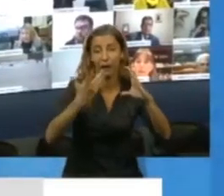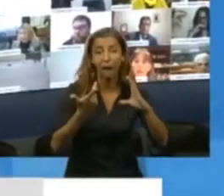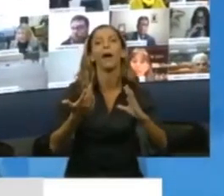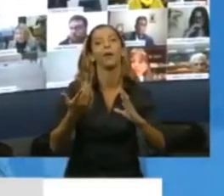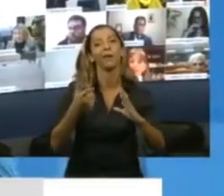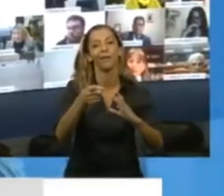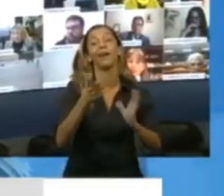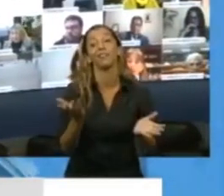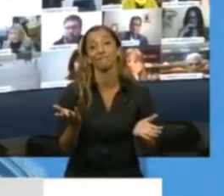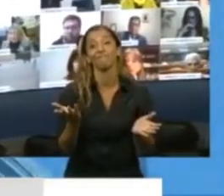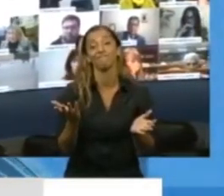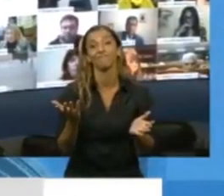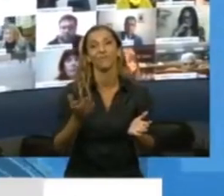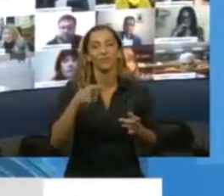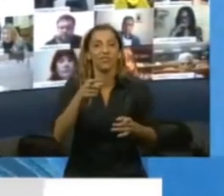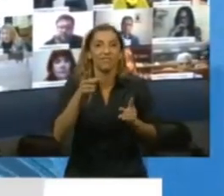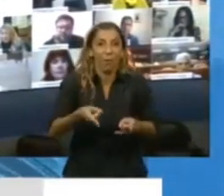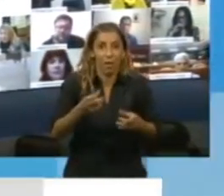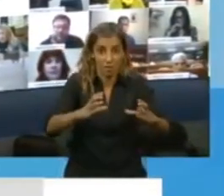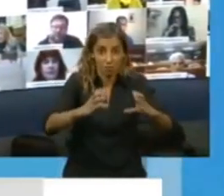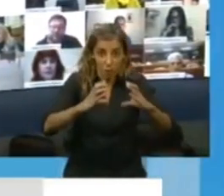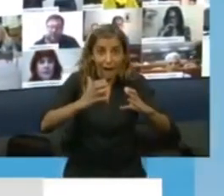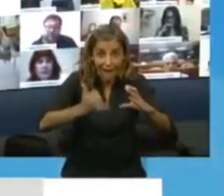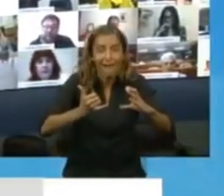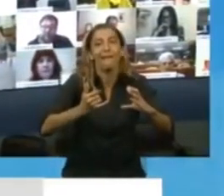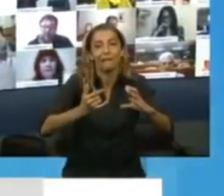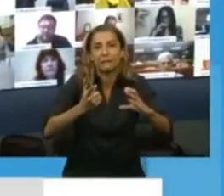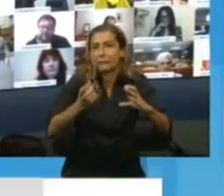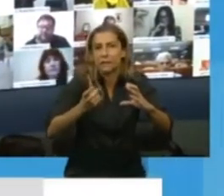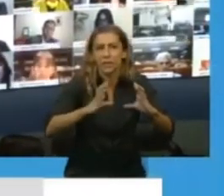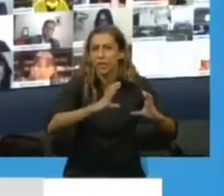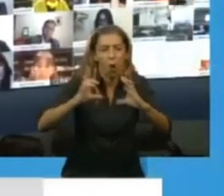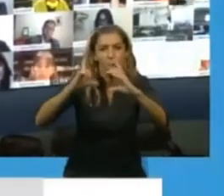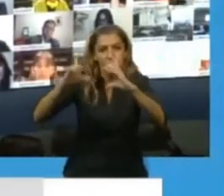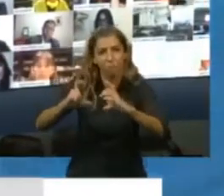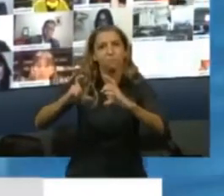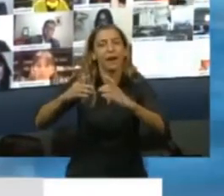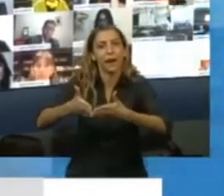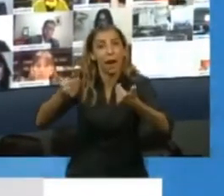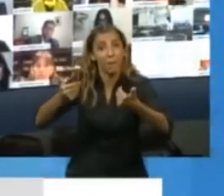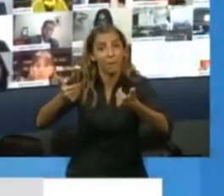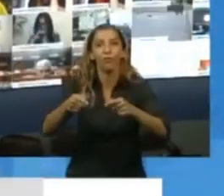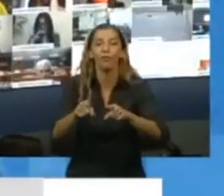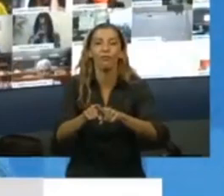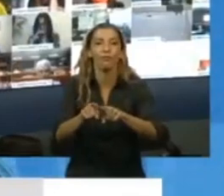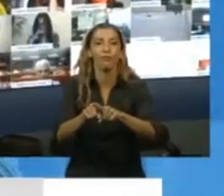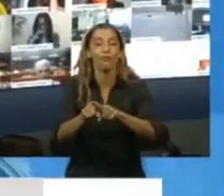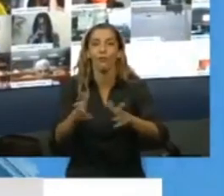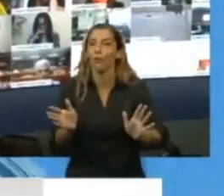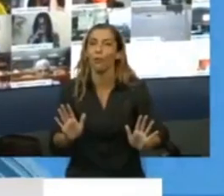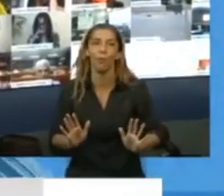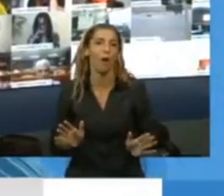decisión de enfocar correctamente y disparar la fotografía de inmediato, porque si no, el momento ya pasó.